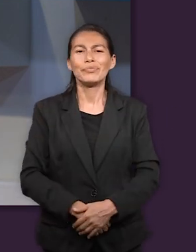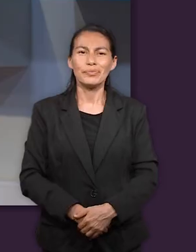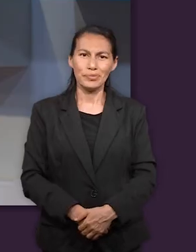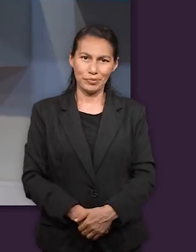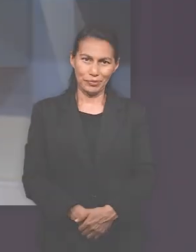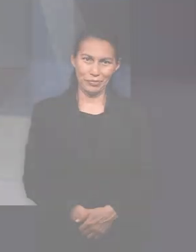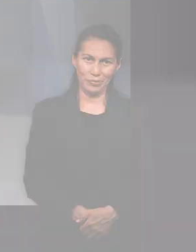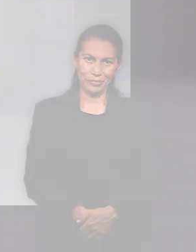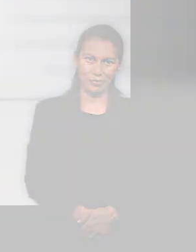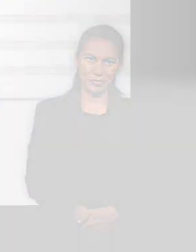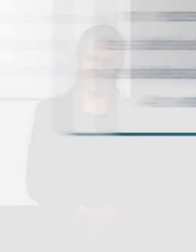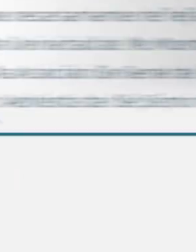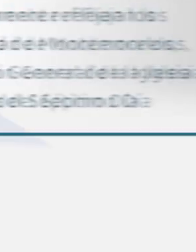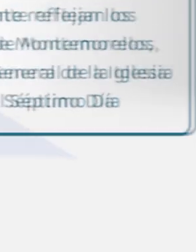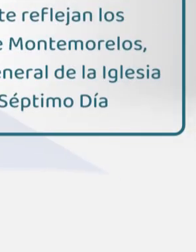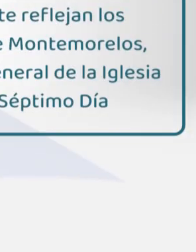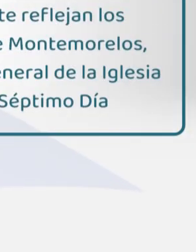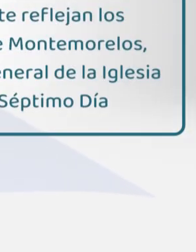muestra con nosotros